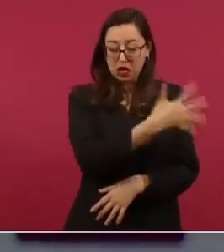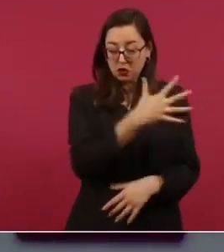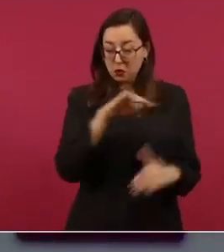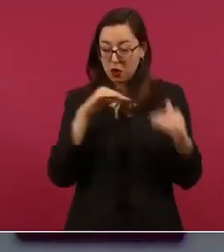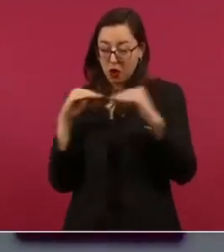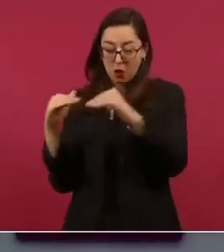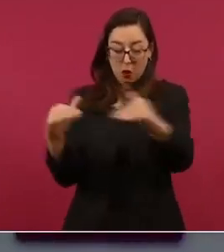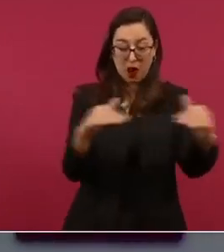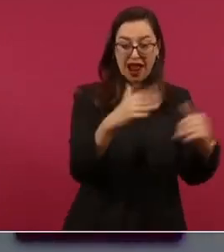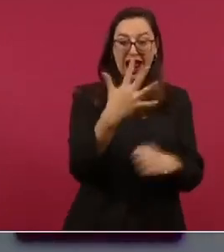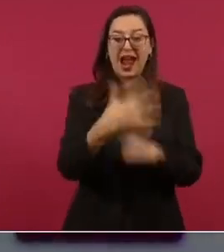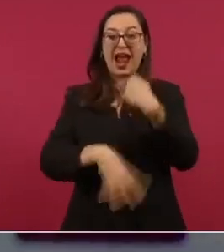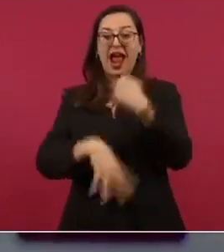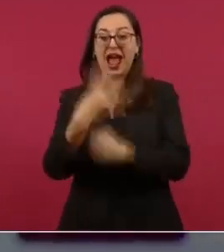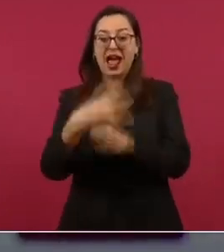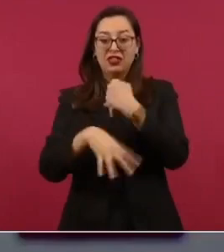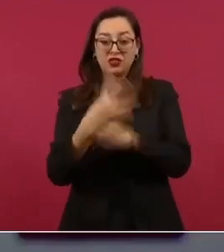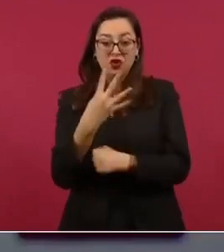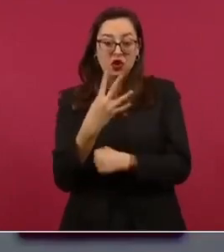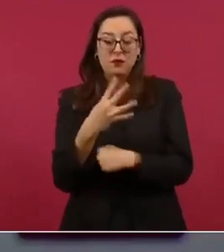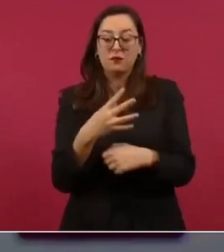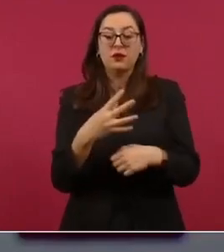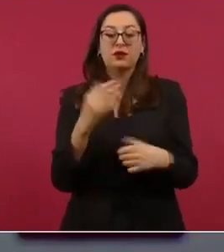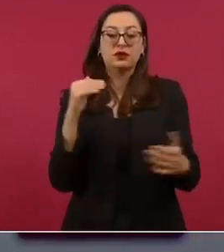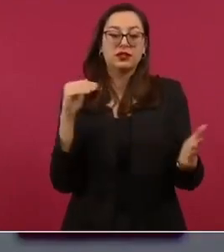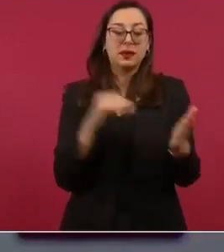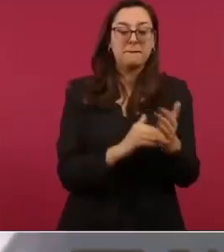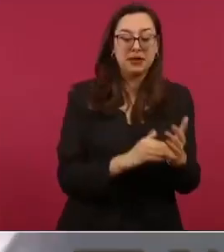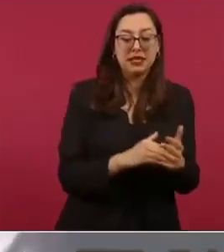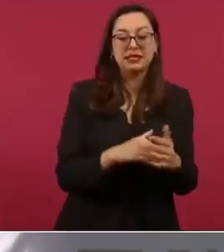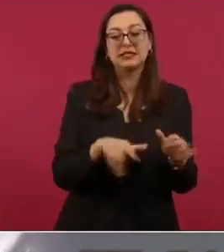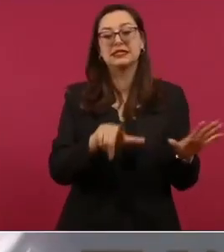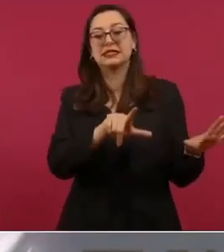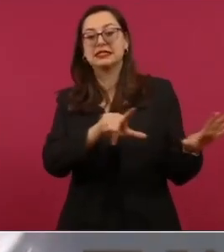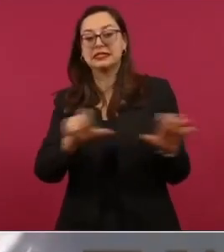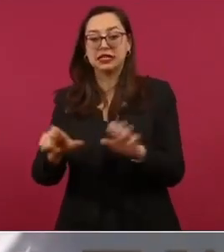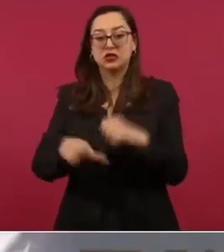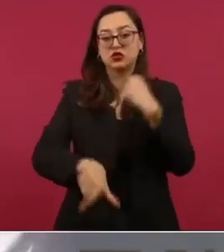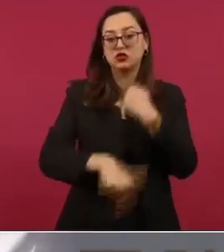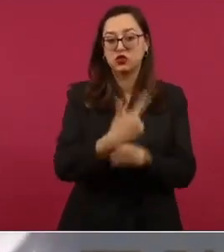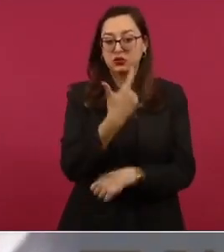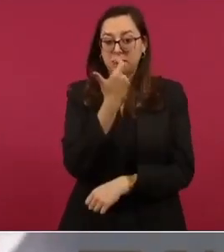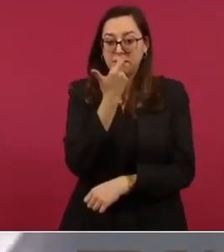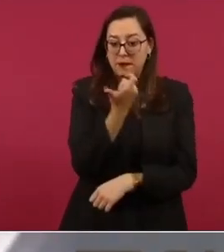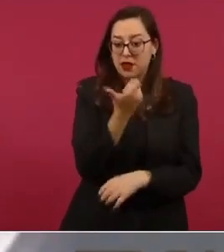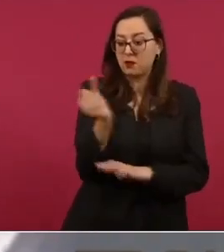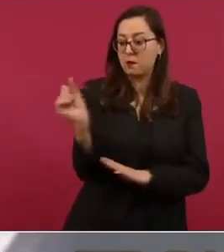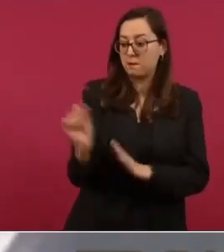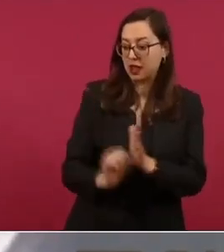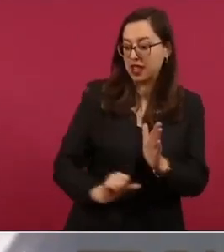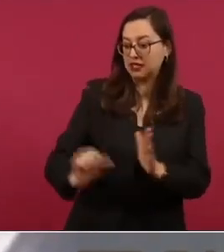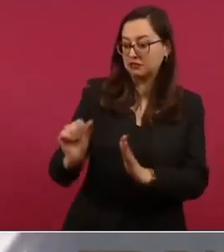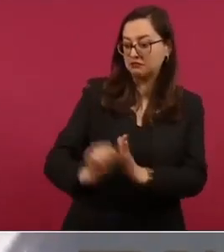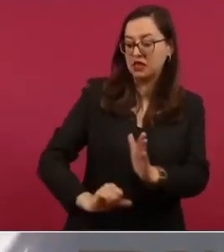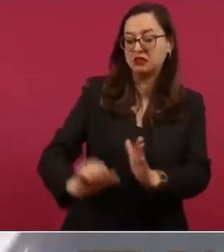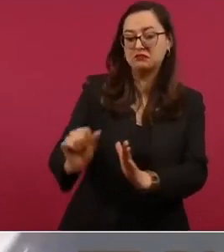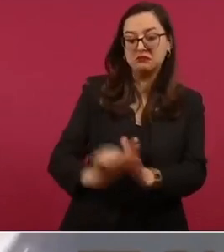mil 712 pesos mensuales a pesar a de la pandemia